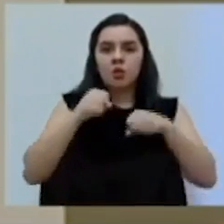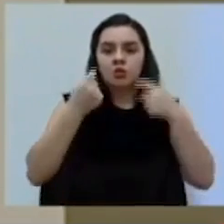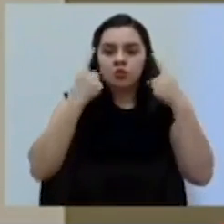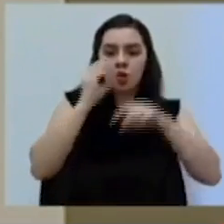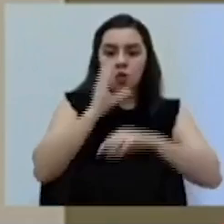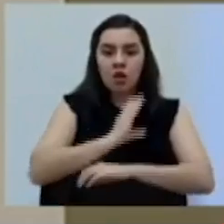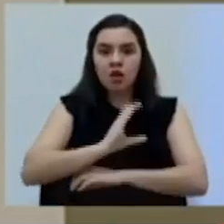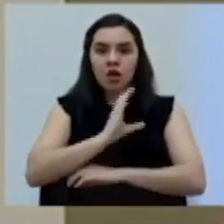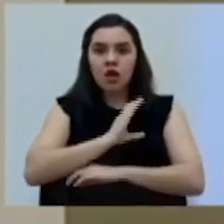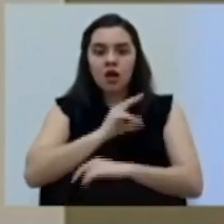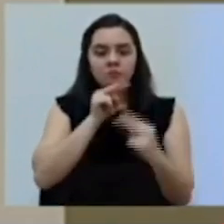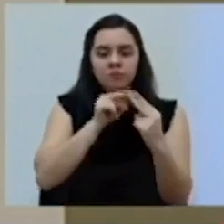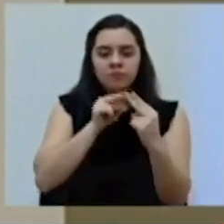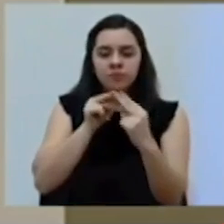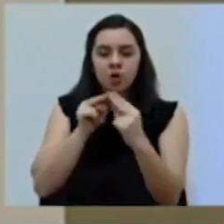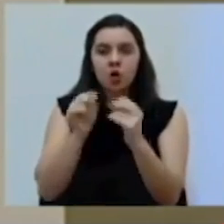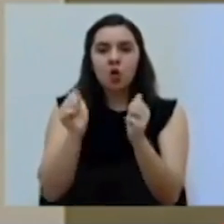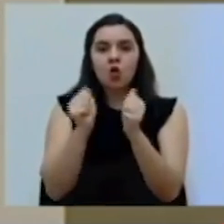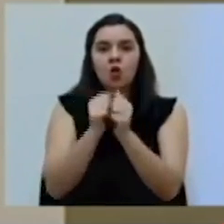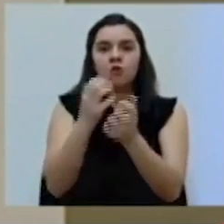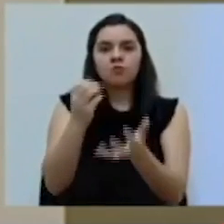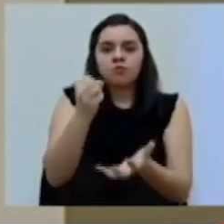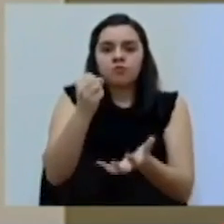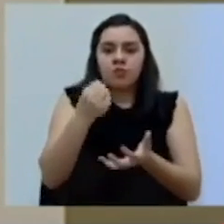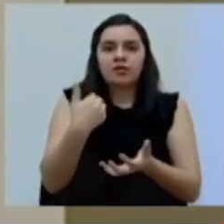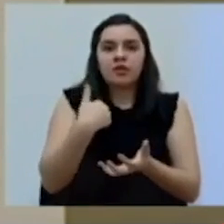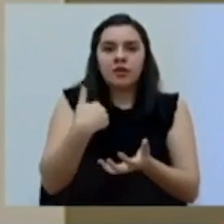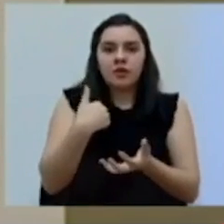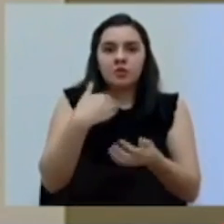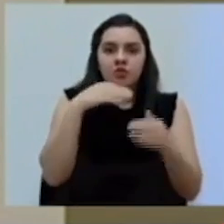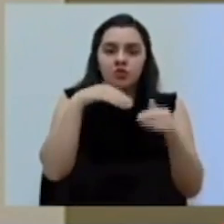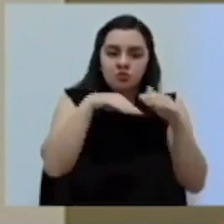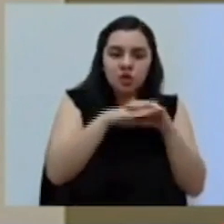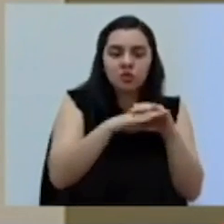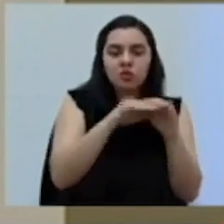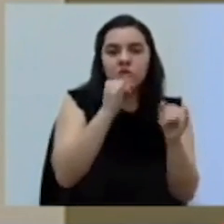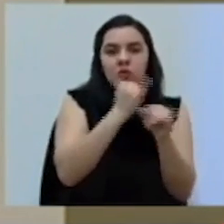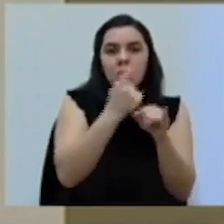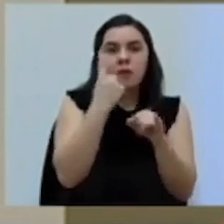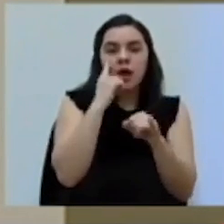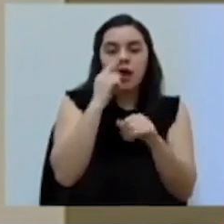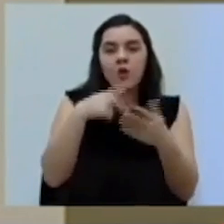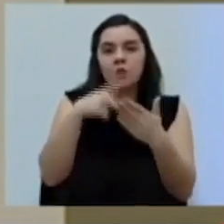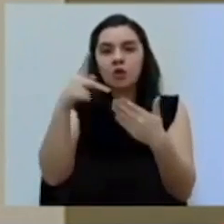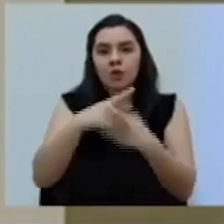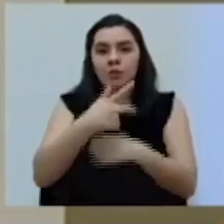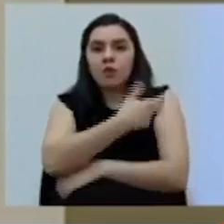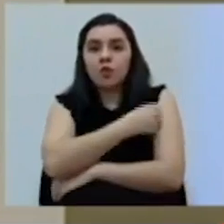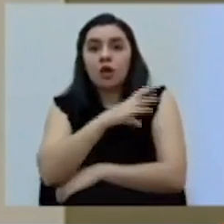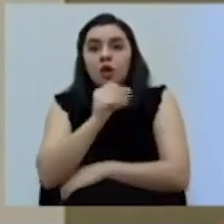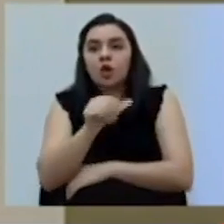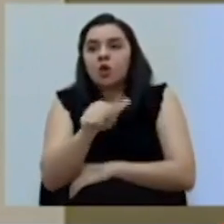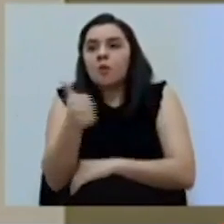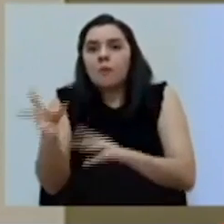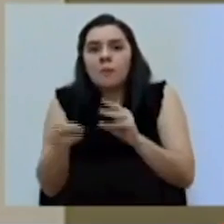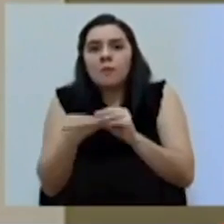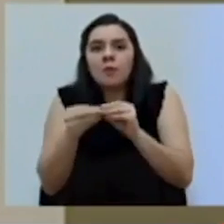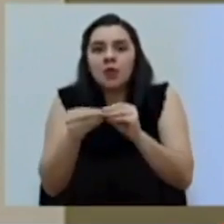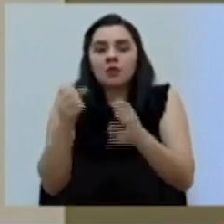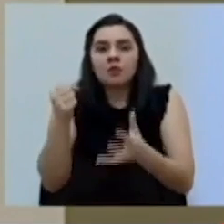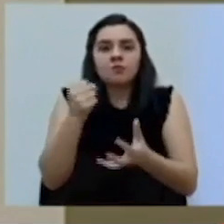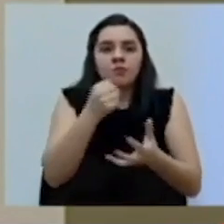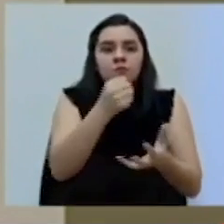características conocidas, con los insumos que ya tenemos dentro de la institución para el programa de vacunas y con otros insumos que se están